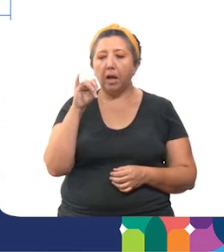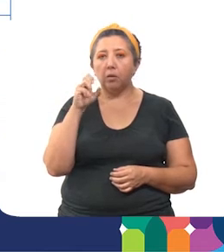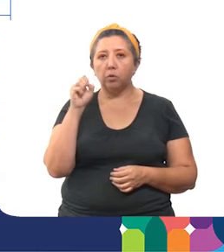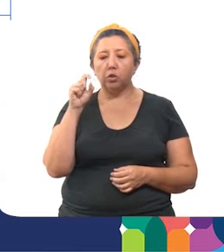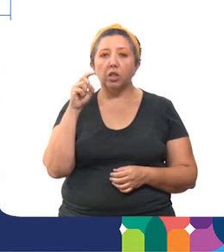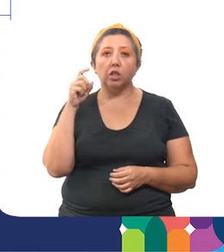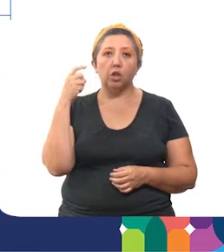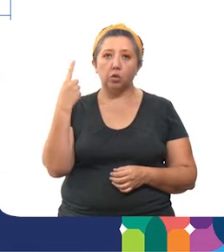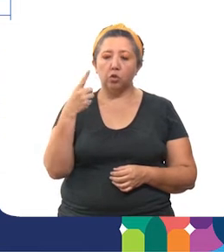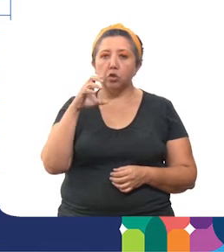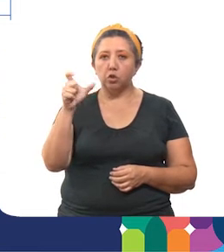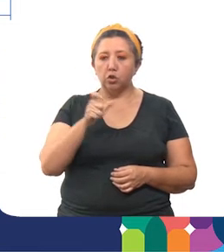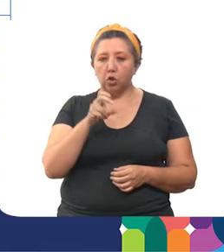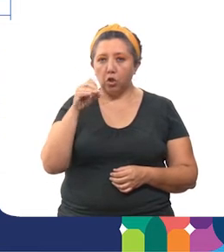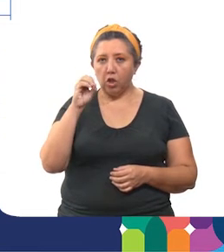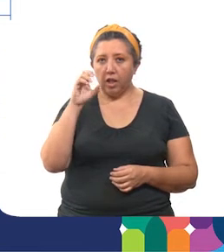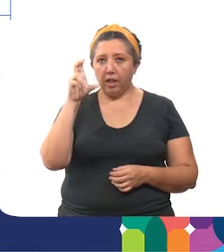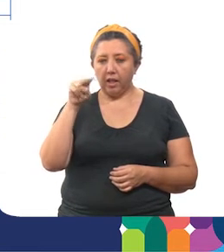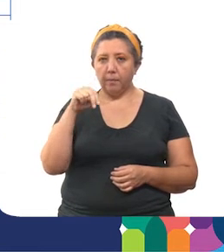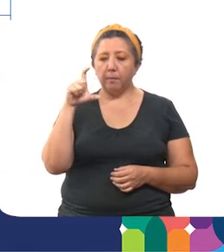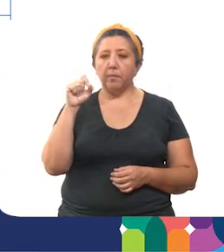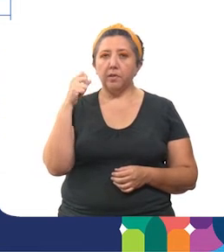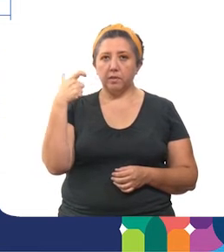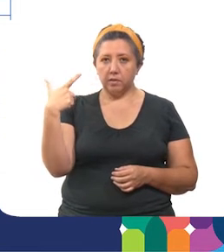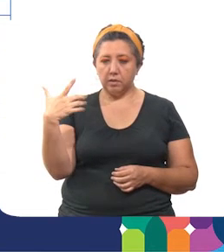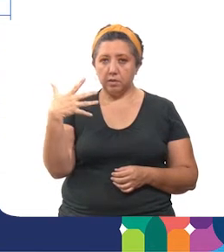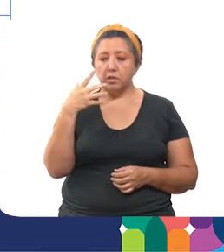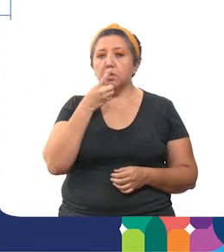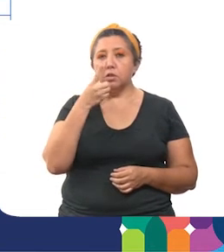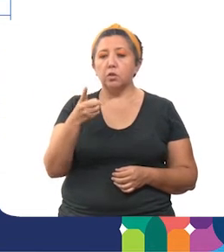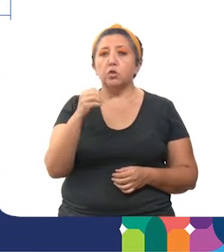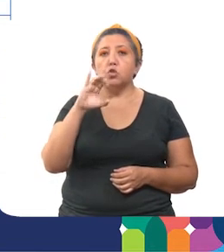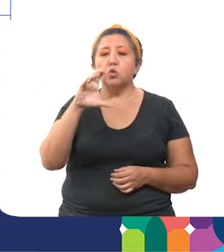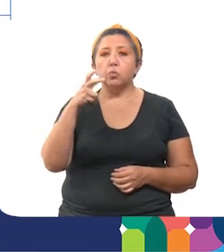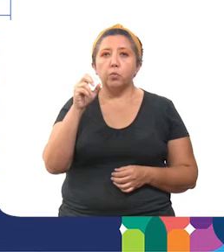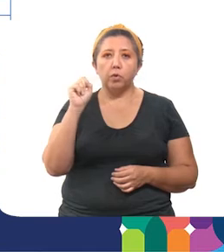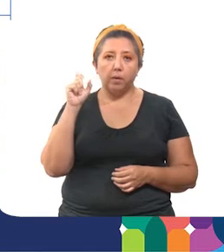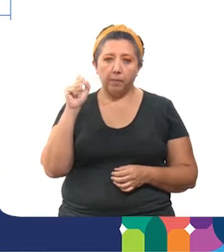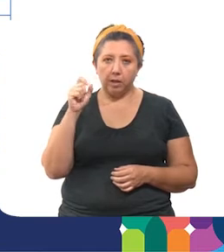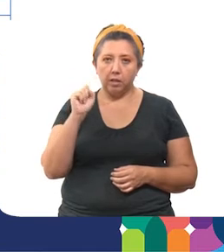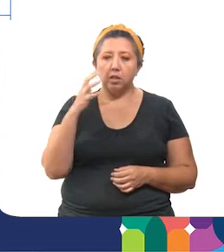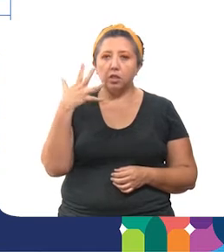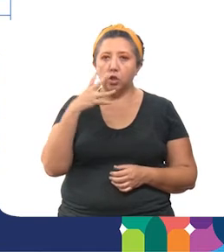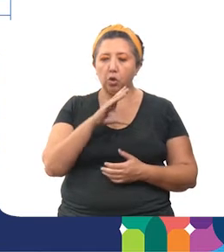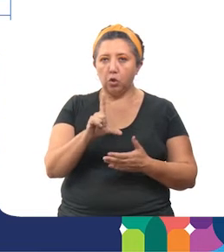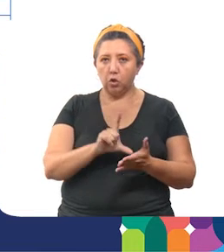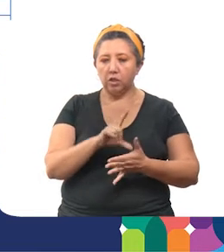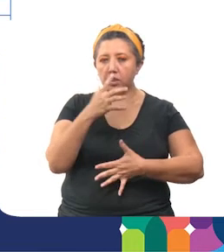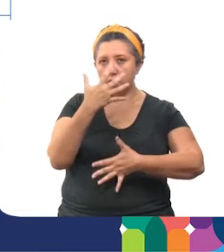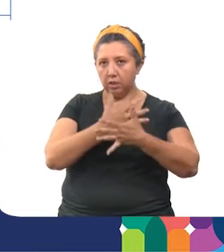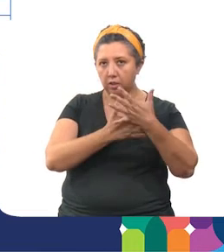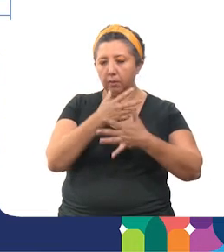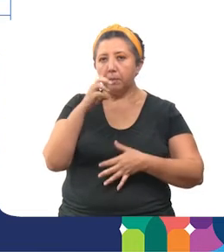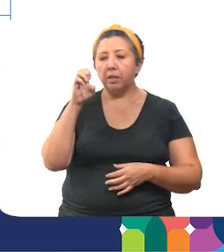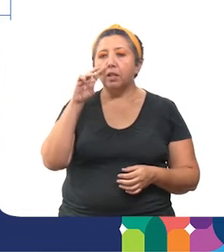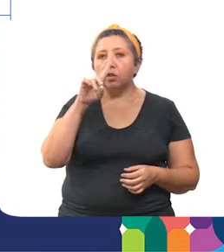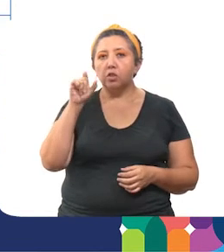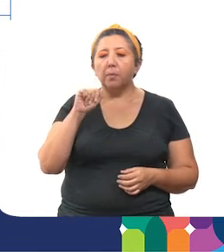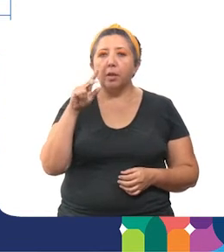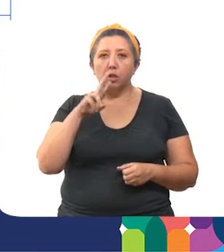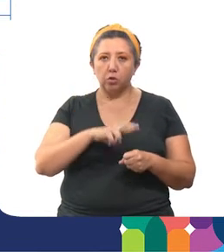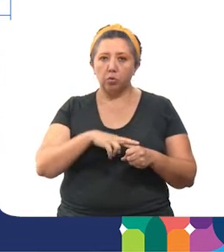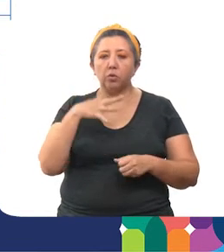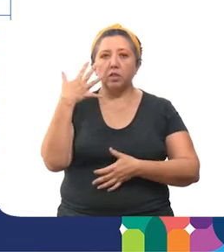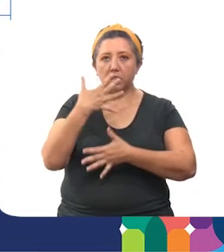Pacaptún 31, Xoclán y López Portillo 25, Chuburná de Hidalgo 20, 5 colonias 15, Emiliano